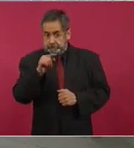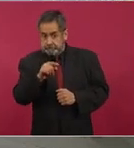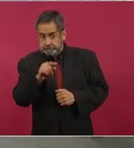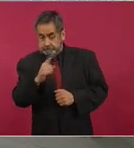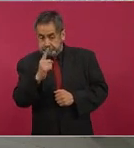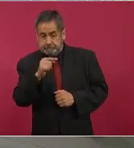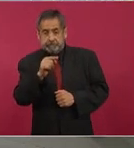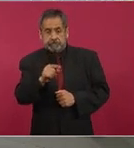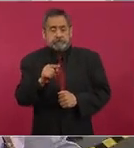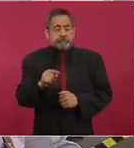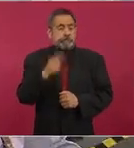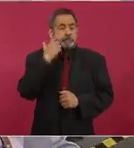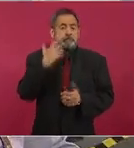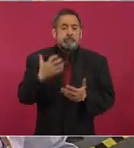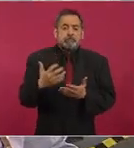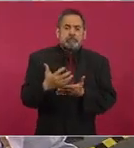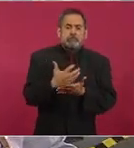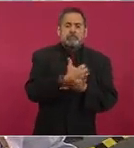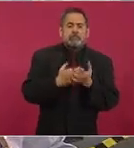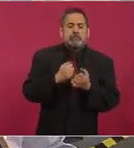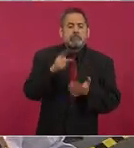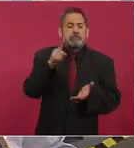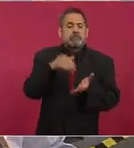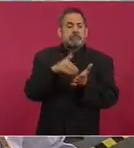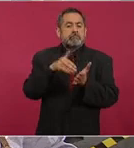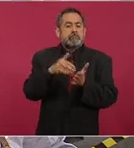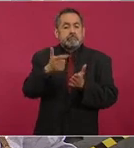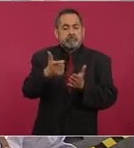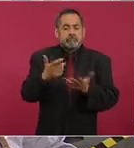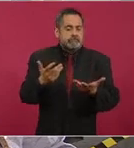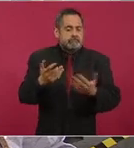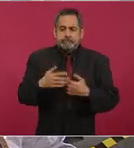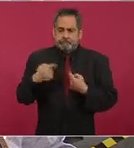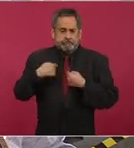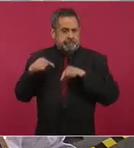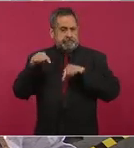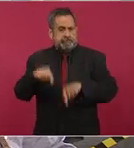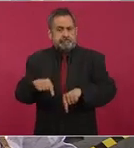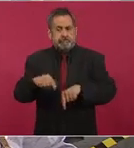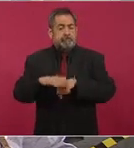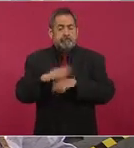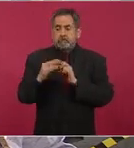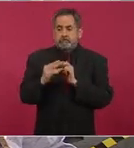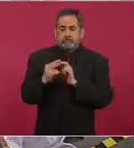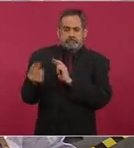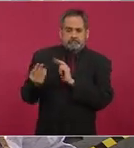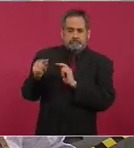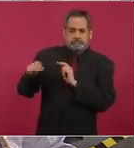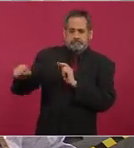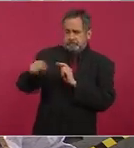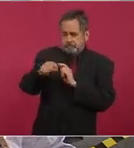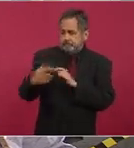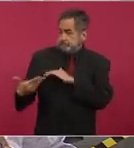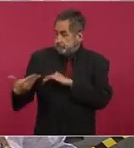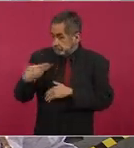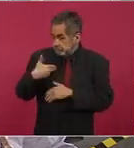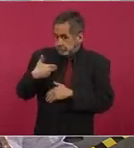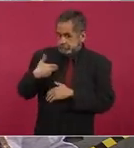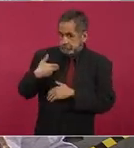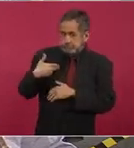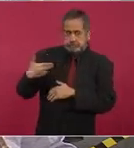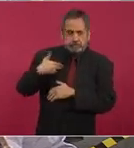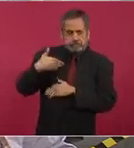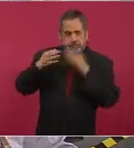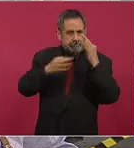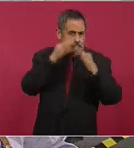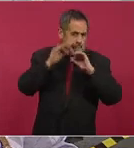obtener al menos mil millones de pesos. Hoy estoy aquí porque los vecinos de la pesca me han pedido recurrentemente, como